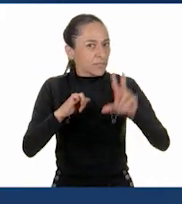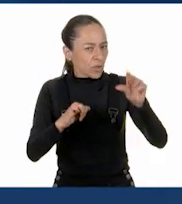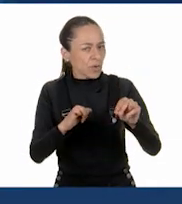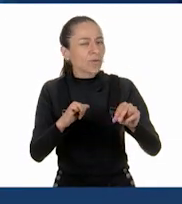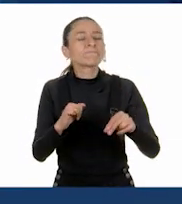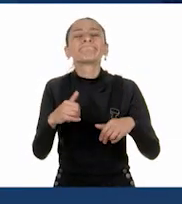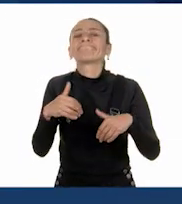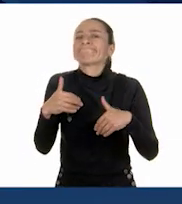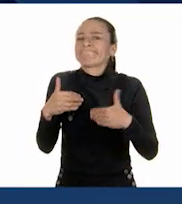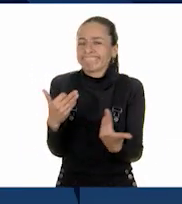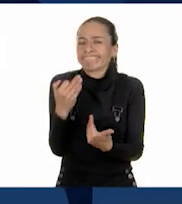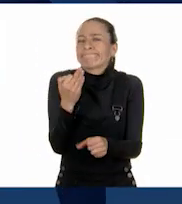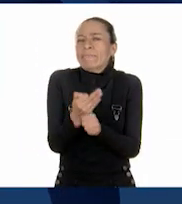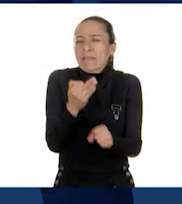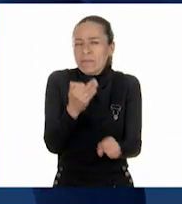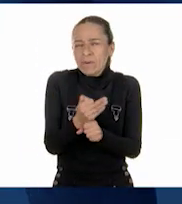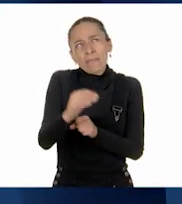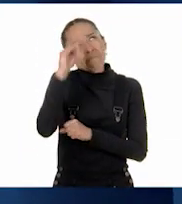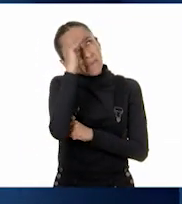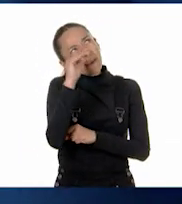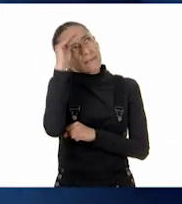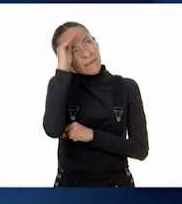está en este momento Juan?